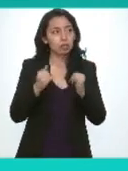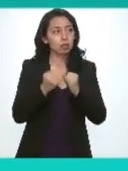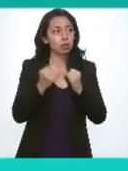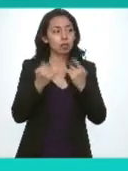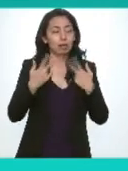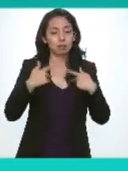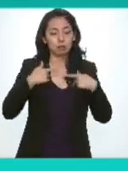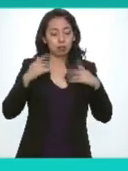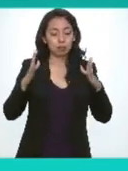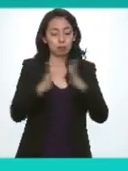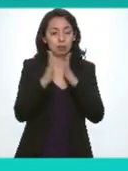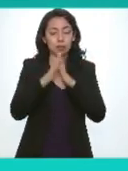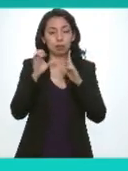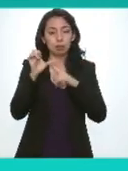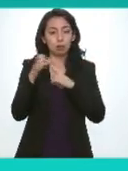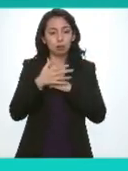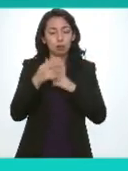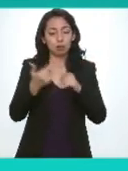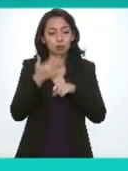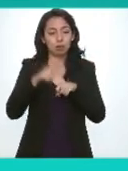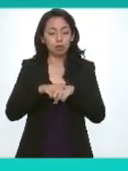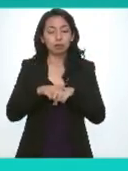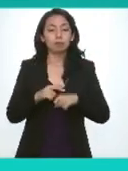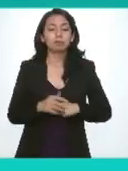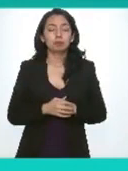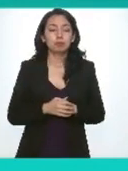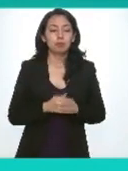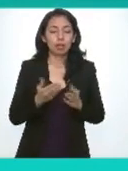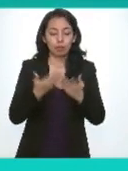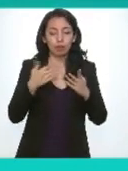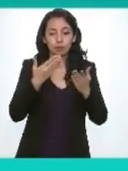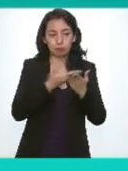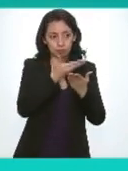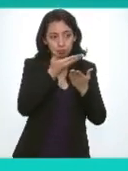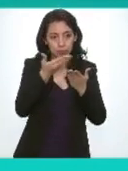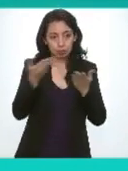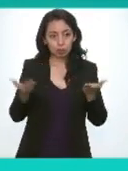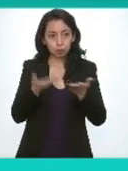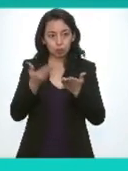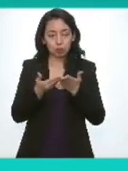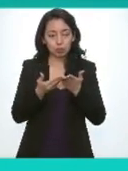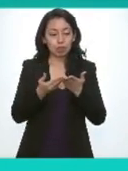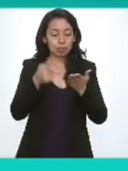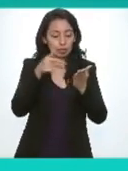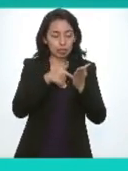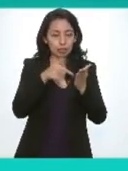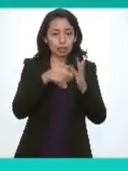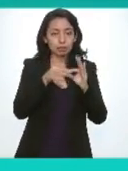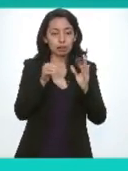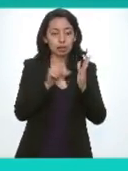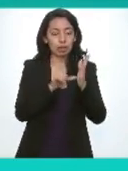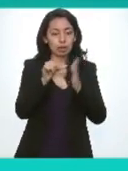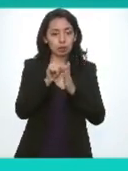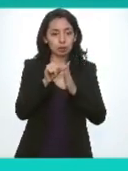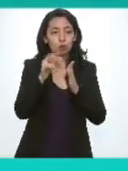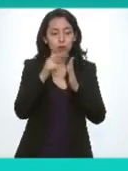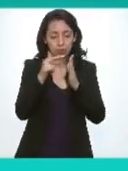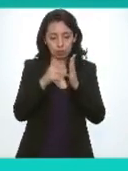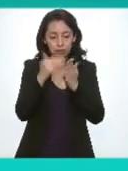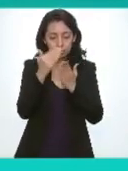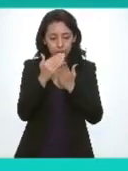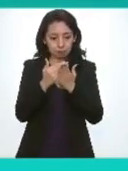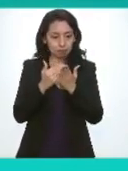de este consejo nacional articulan justo estos artículos del reglamento